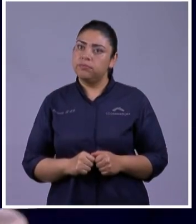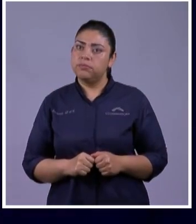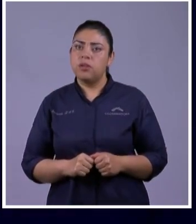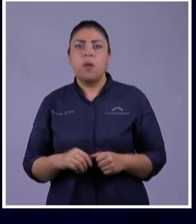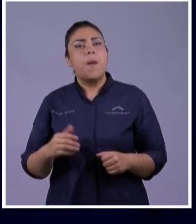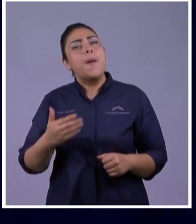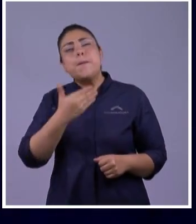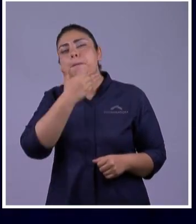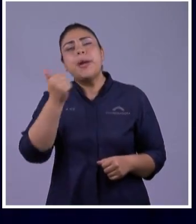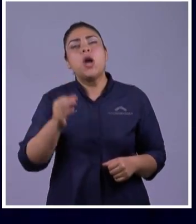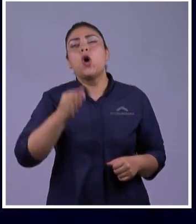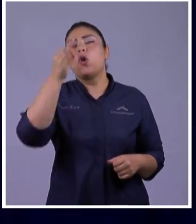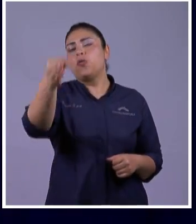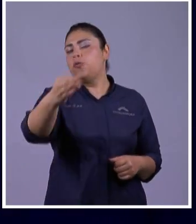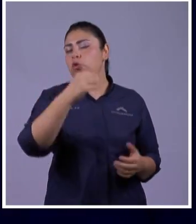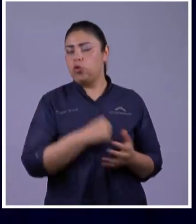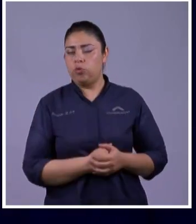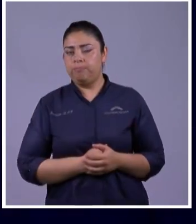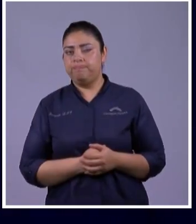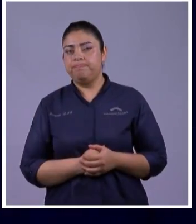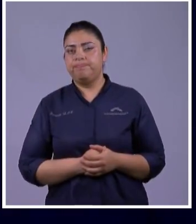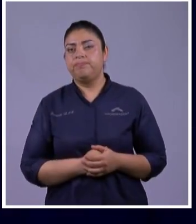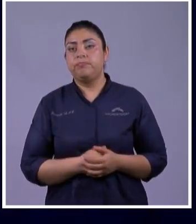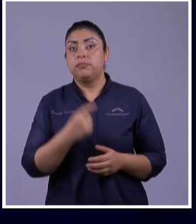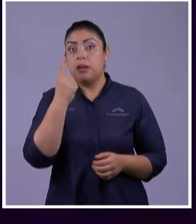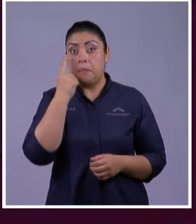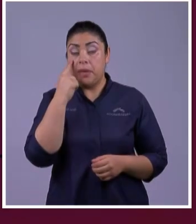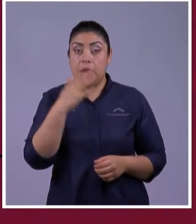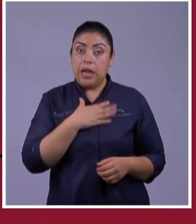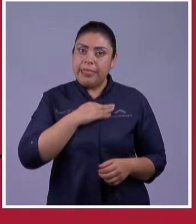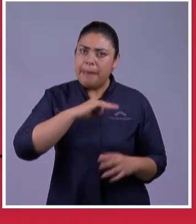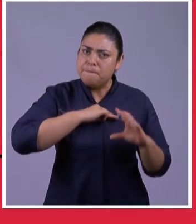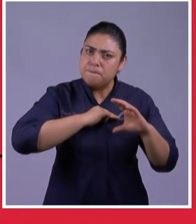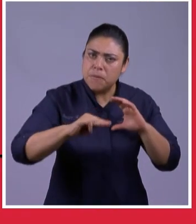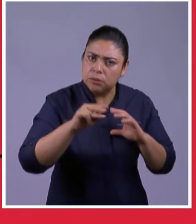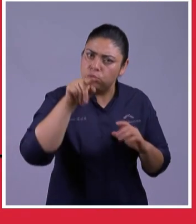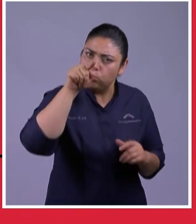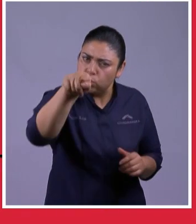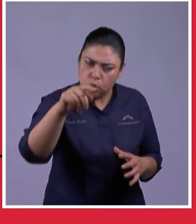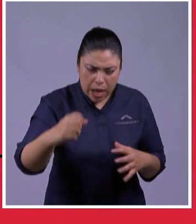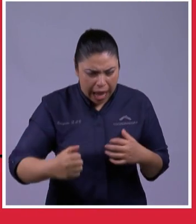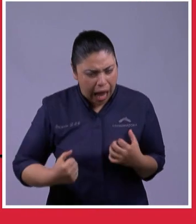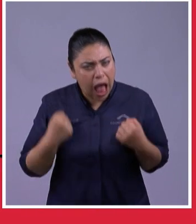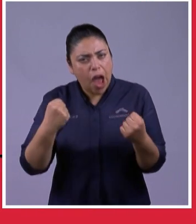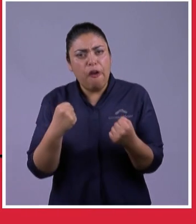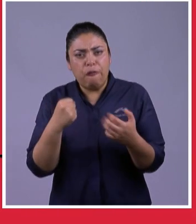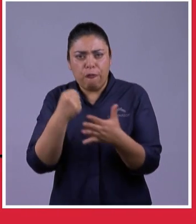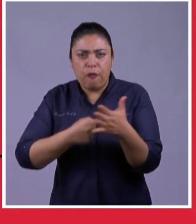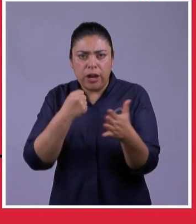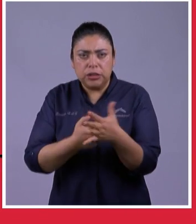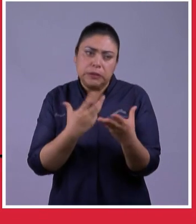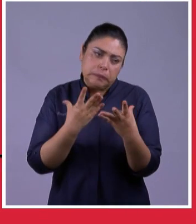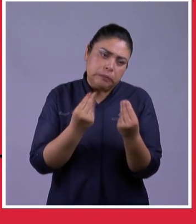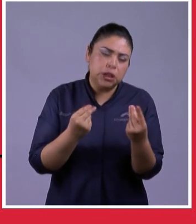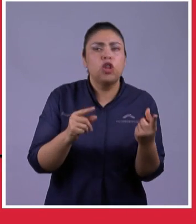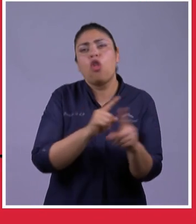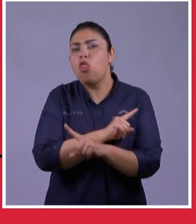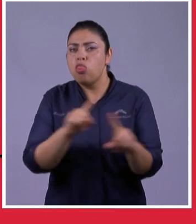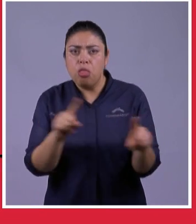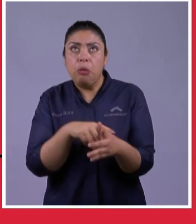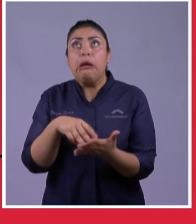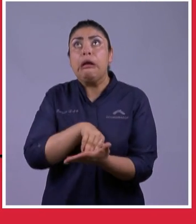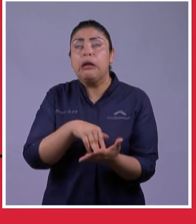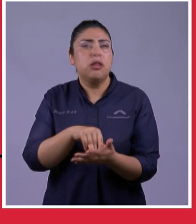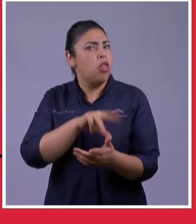Normal Mira que te mando Que te esfuerces Y seas valiente No temas Ni desmayes